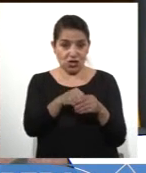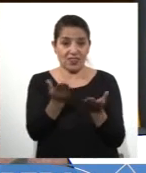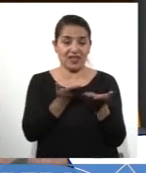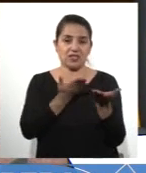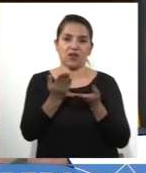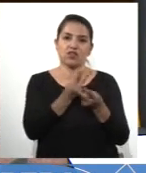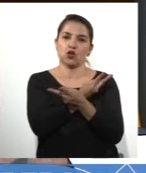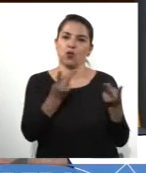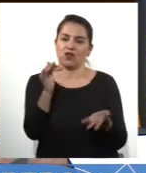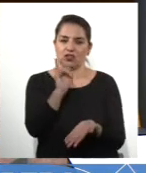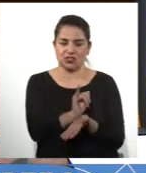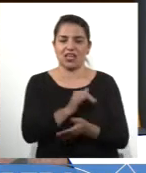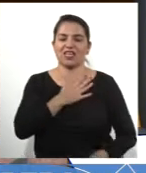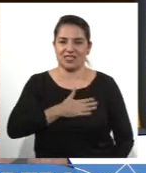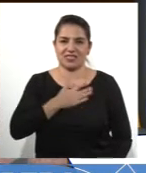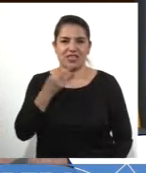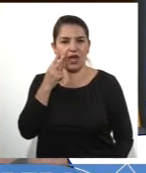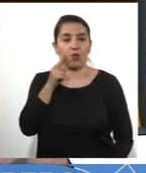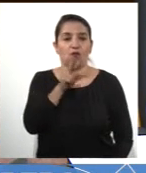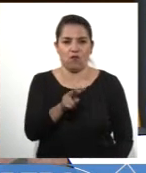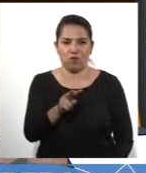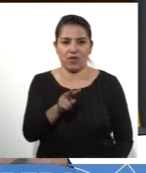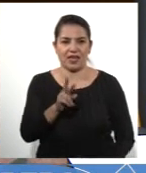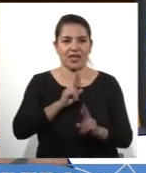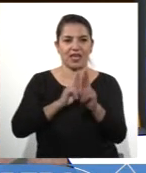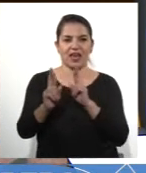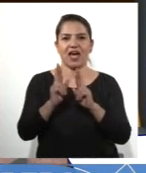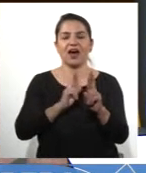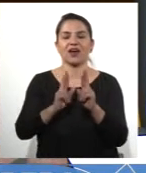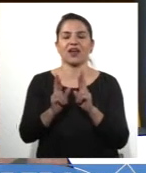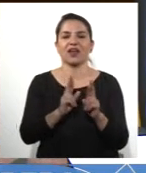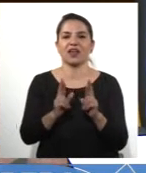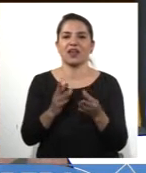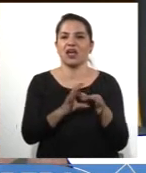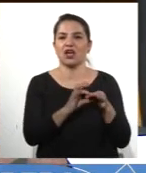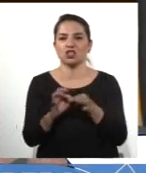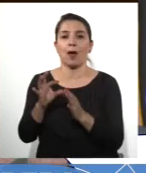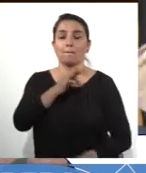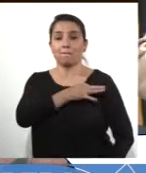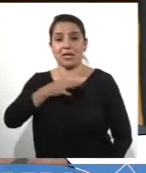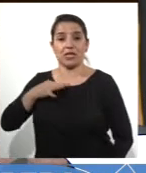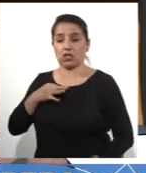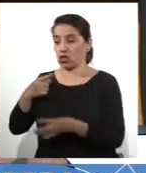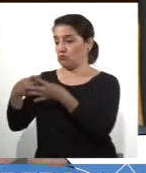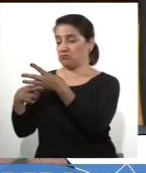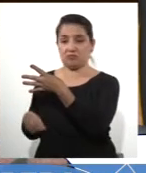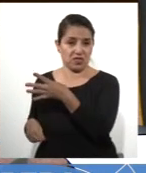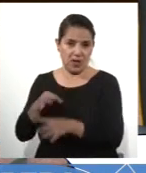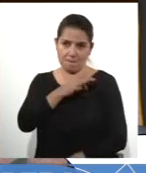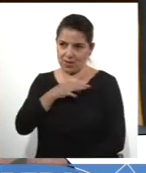público, es lo que nosotros quisiéramos ver extendido en la relación entre ministerios y